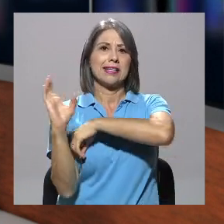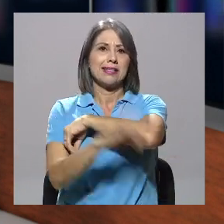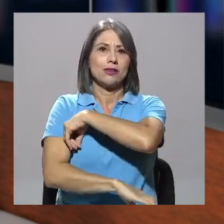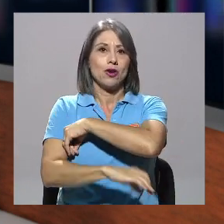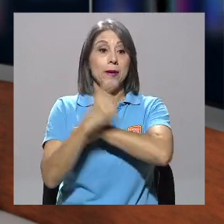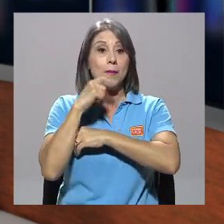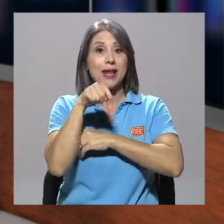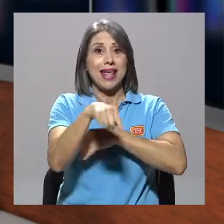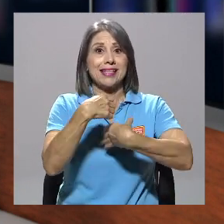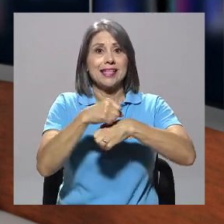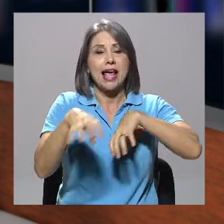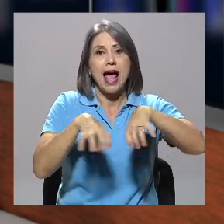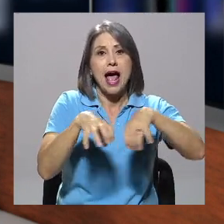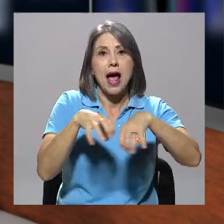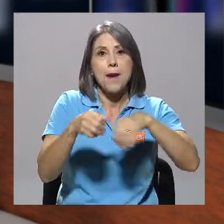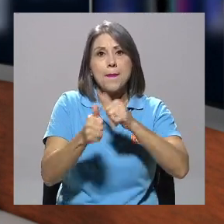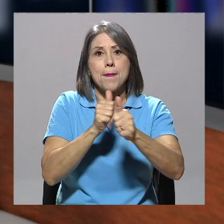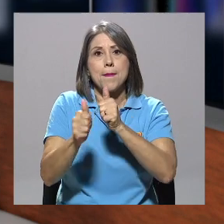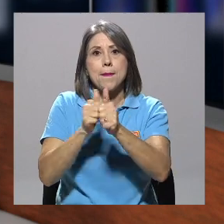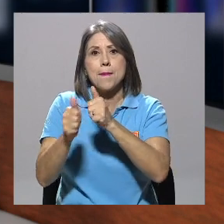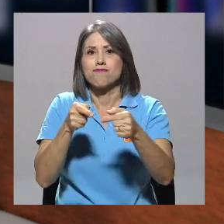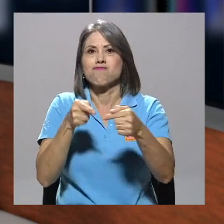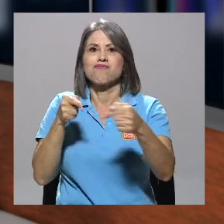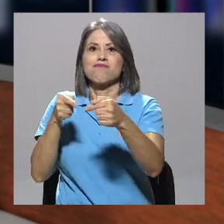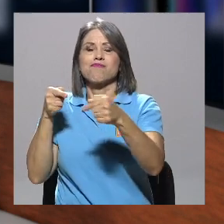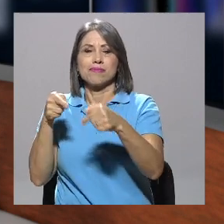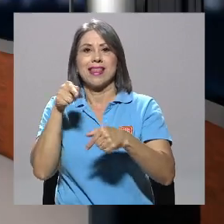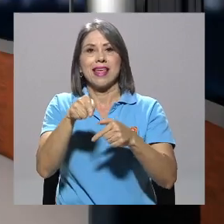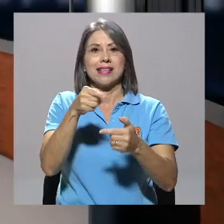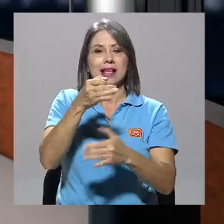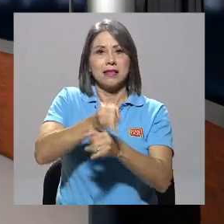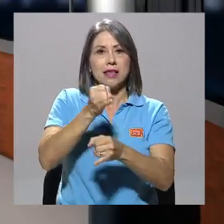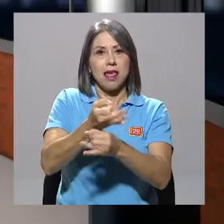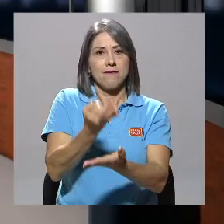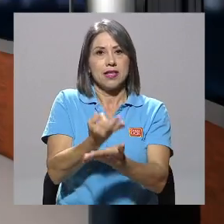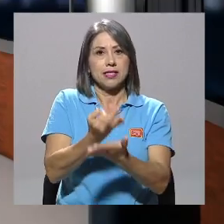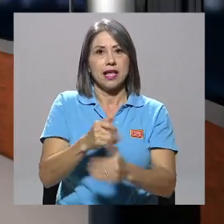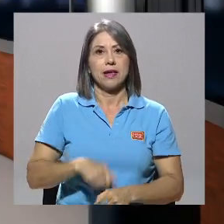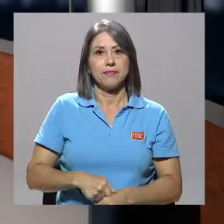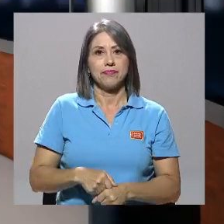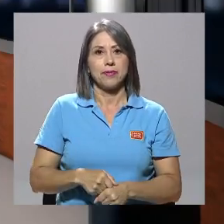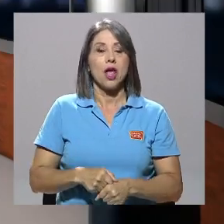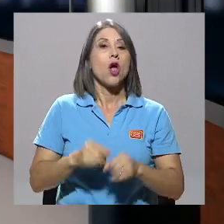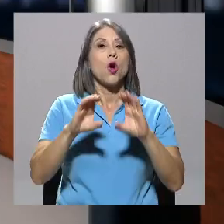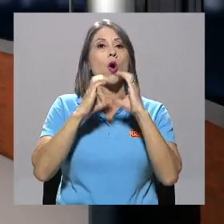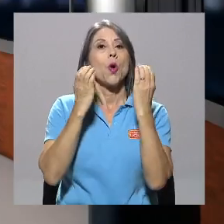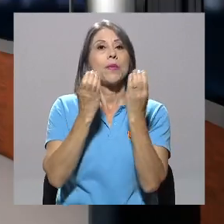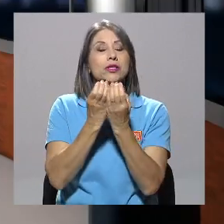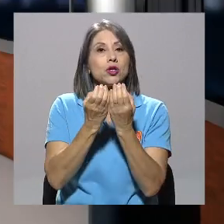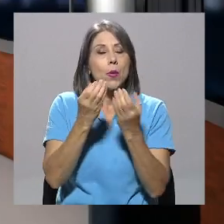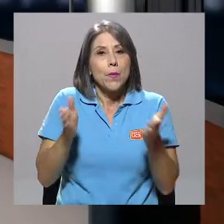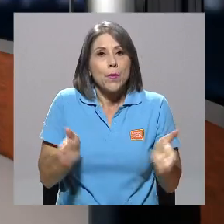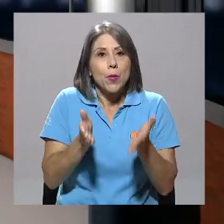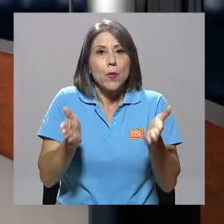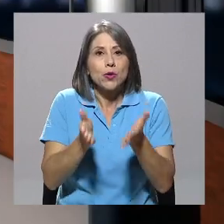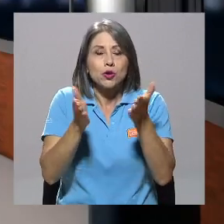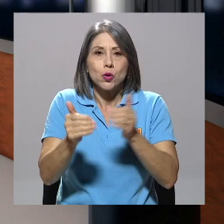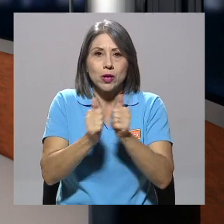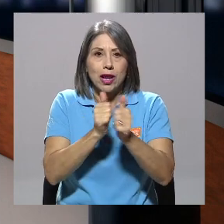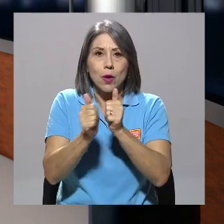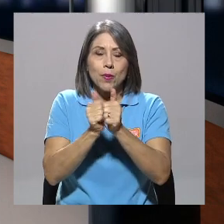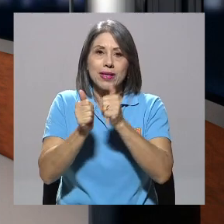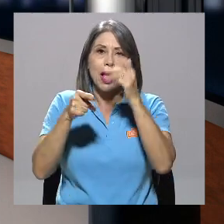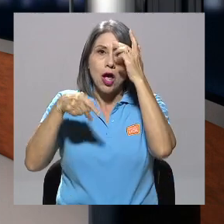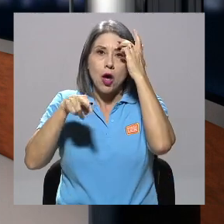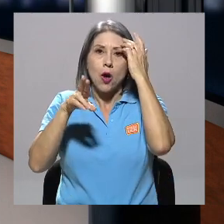anticompetitivas de esta entidad financiera. Una investigación realizada por la Comisión para la Promoción de la